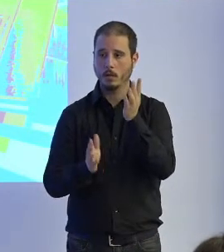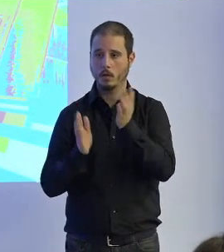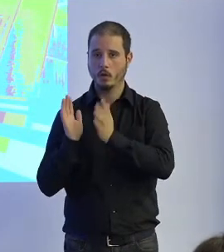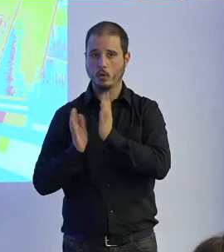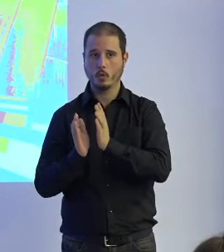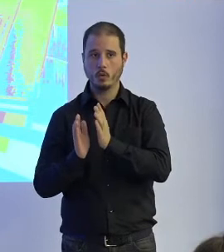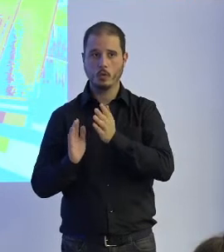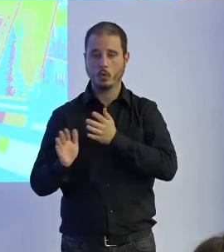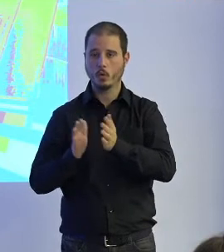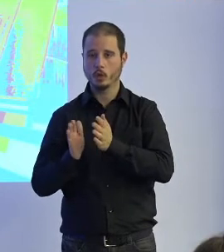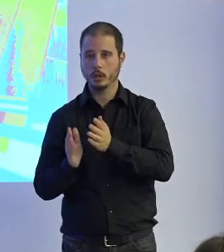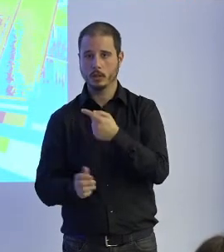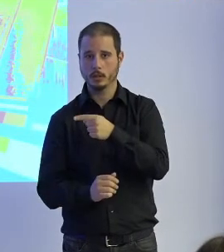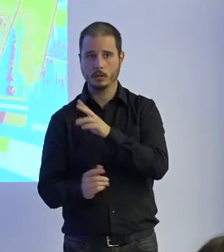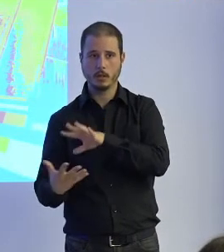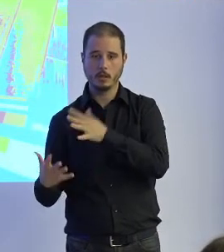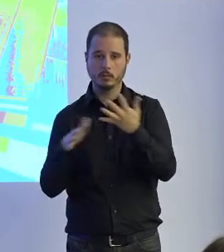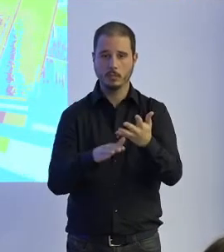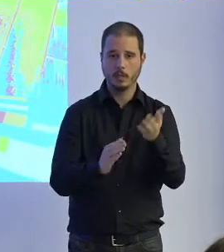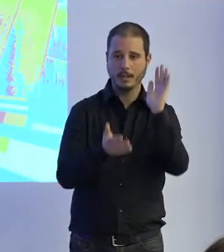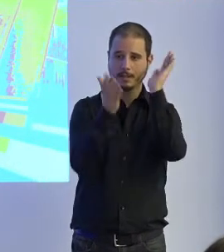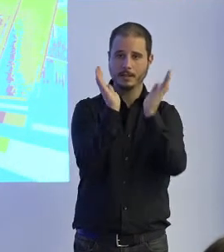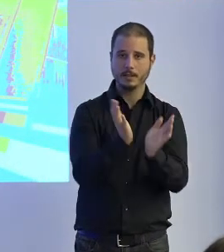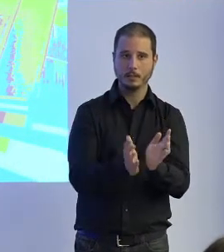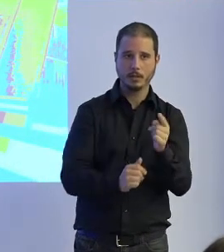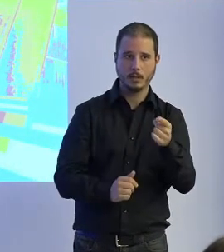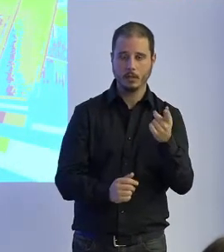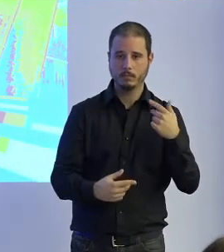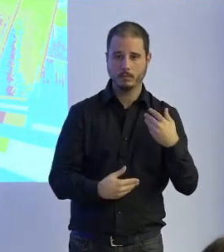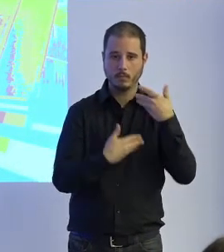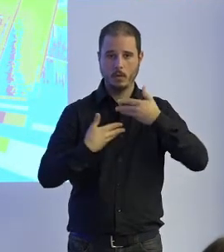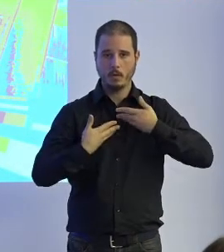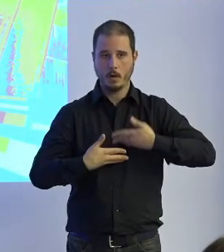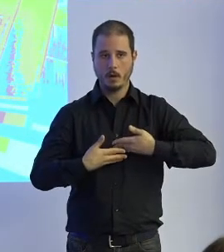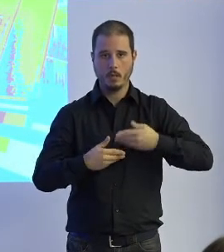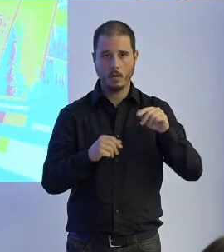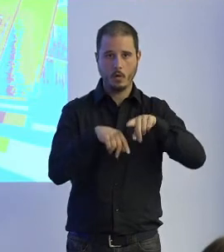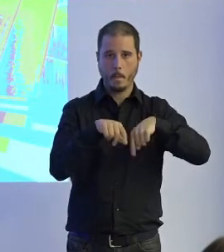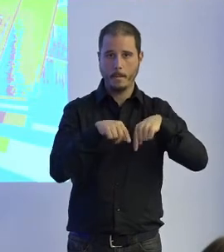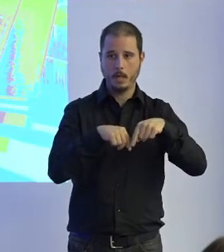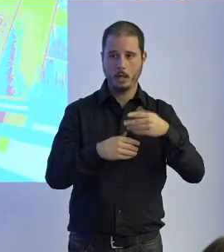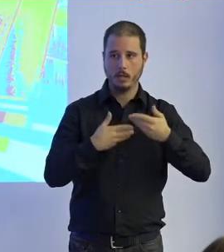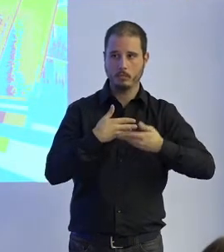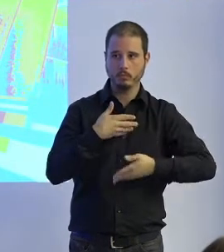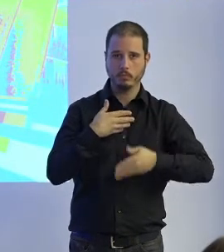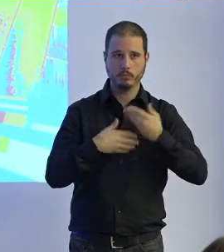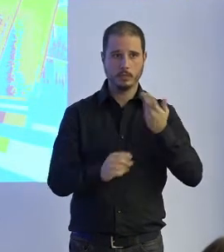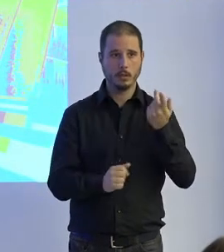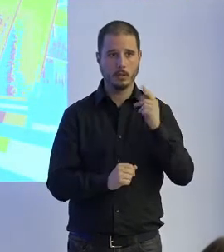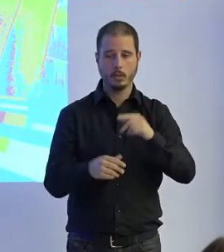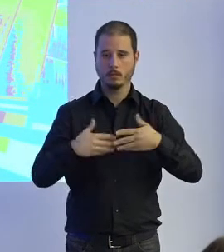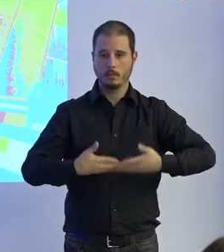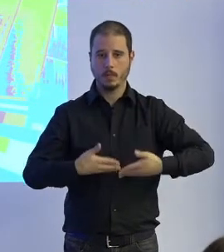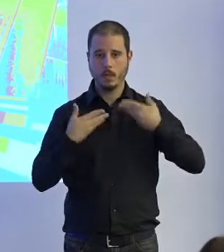a nivel de terapéutica en miembros superiores o en miembros inferiores en miembros inferiores hay una máquina yo no sé si alguien